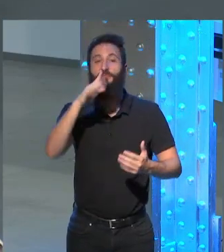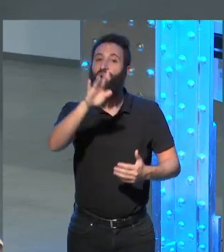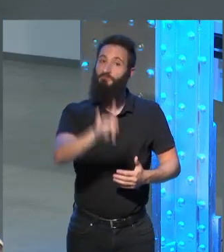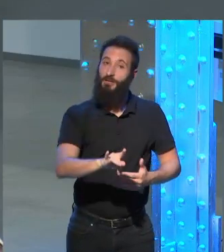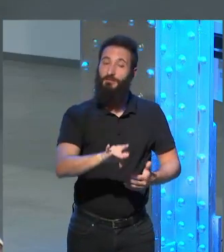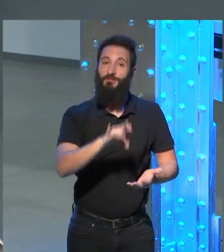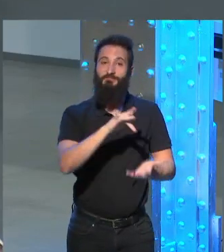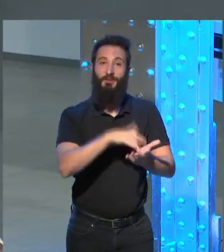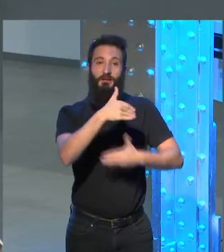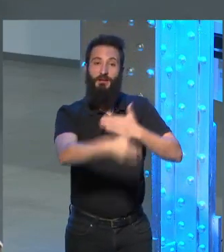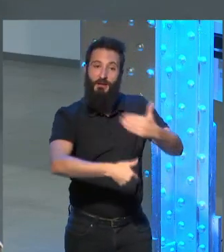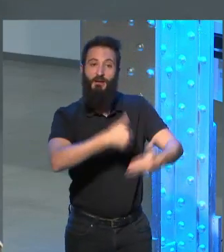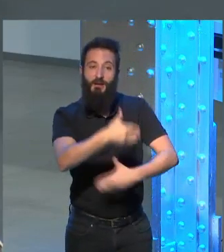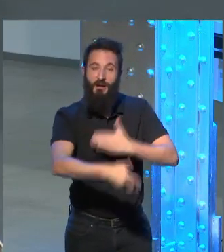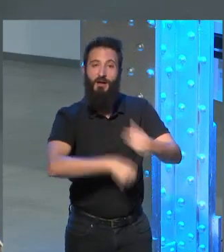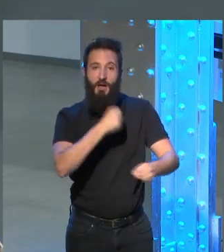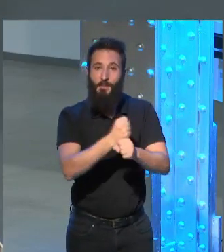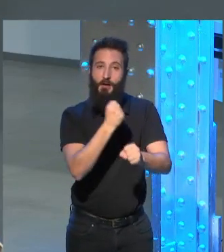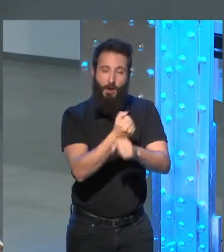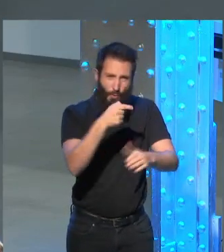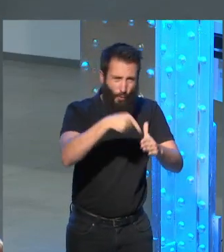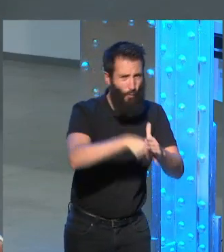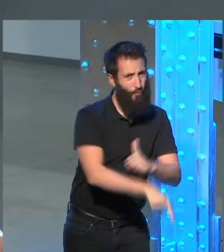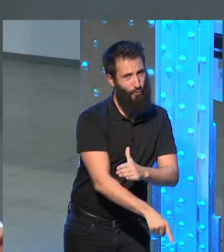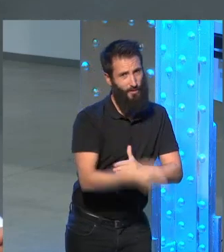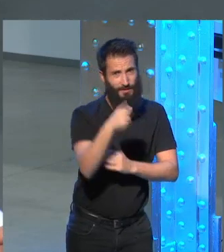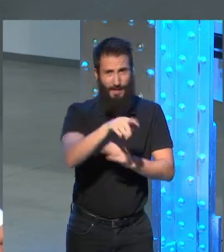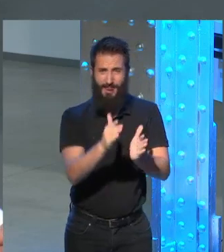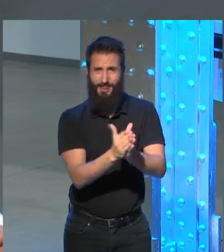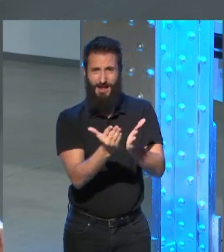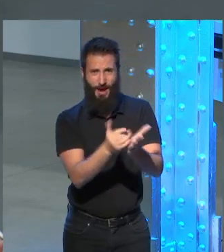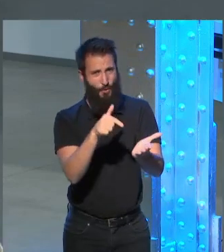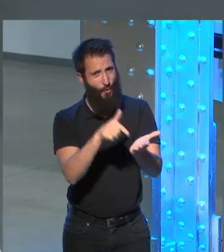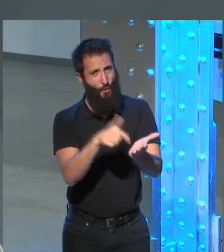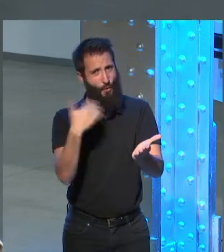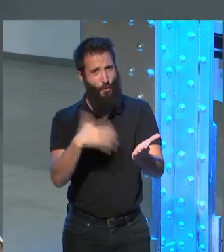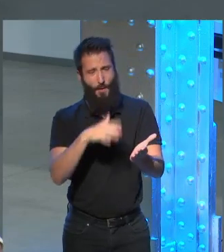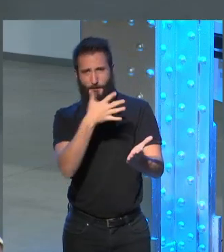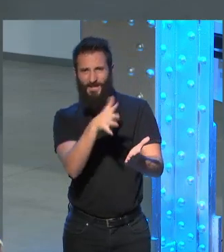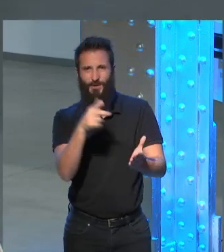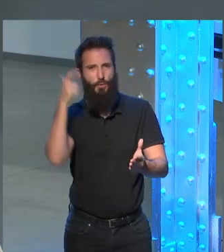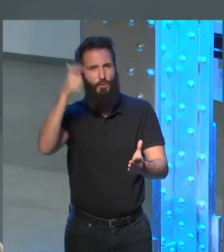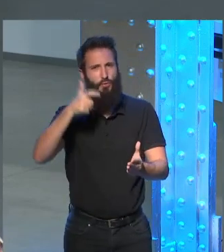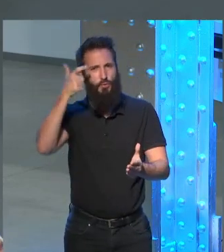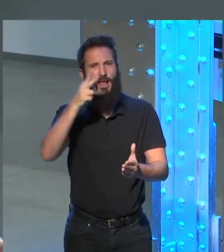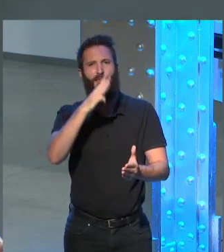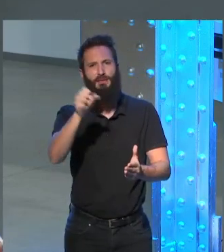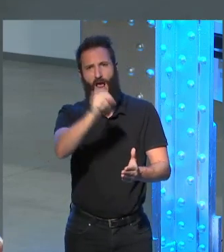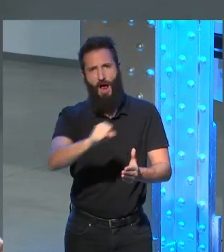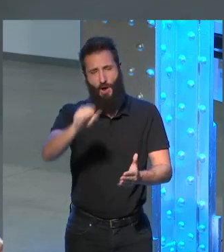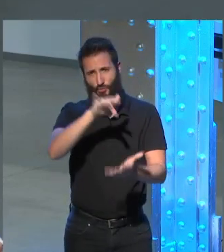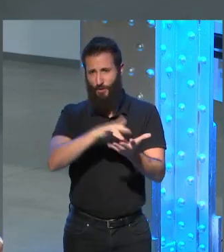a trabajar muy a fondo y es un libro que también me tomó casi como tres años hice muchos viajes